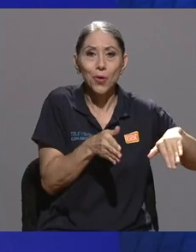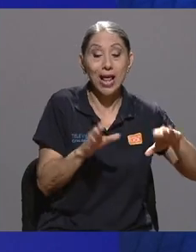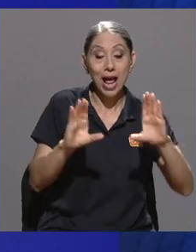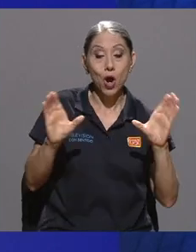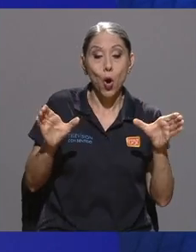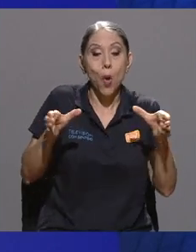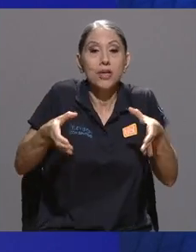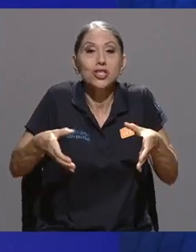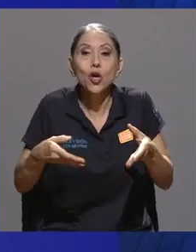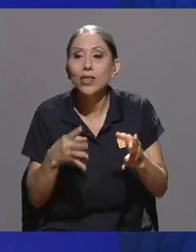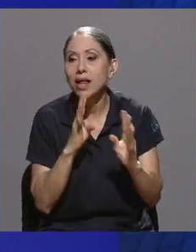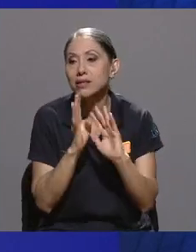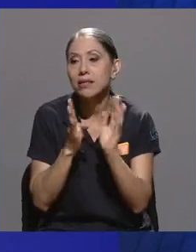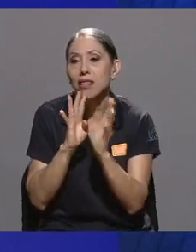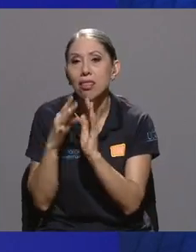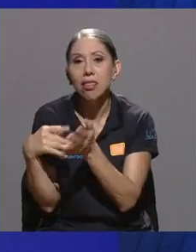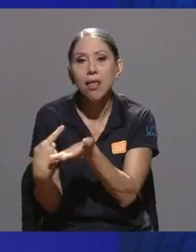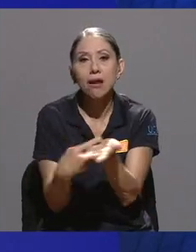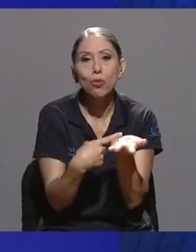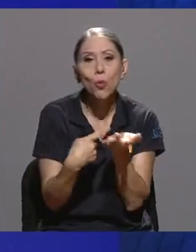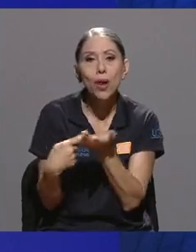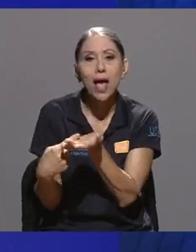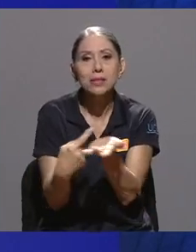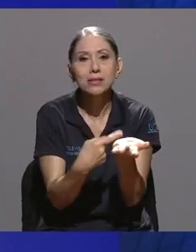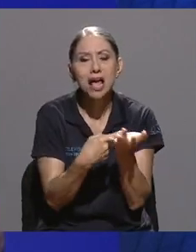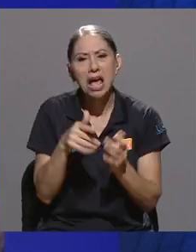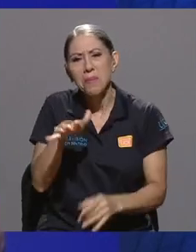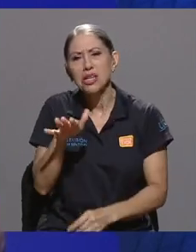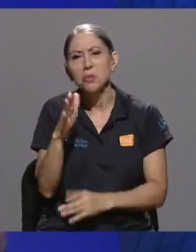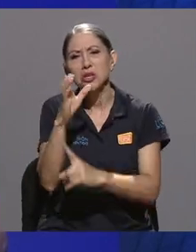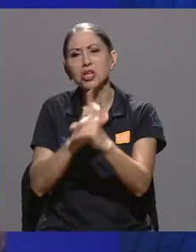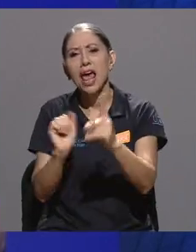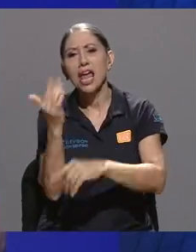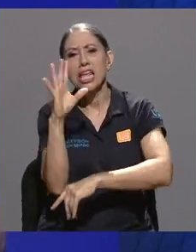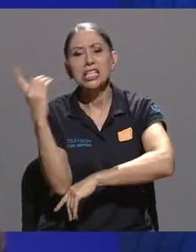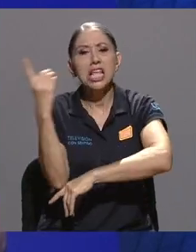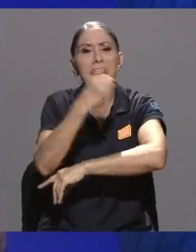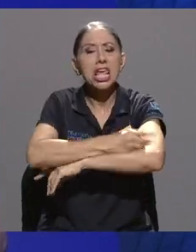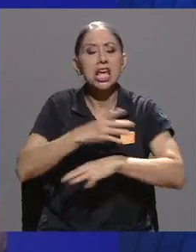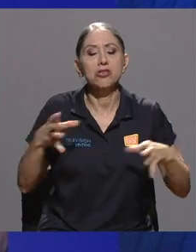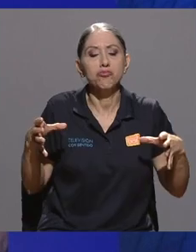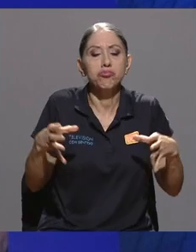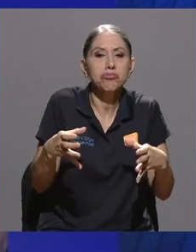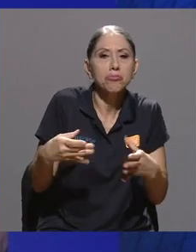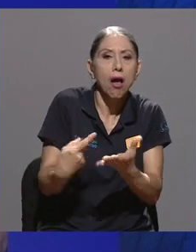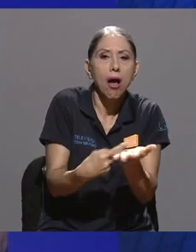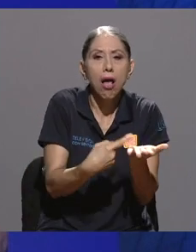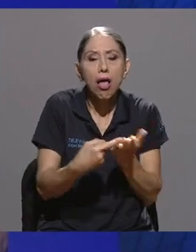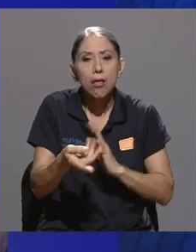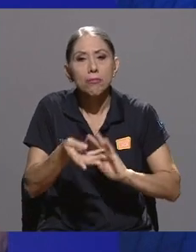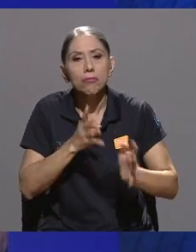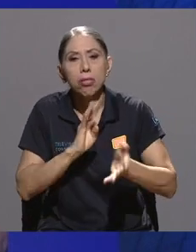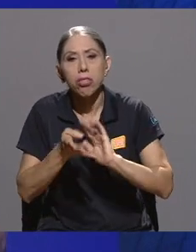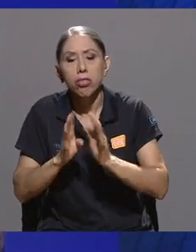tertulias, que es que nos reunimos más o menos cada 15 días a conversar y a, pues, poner en perspectiva cómo